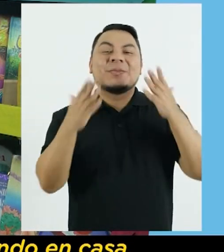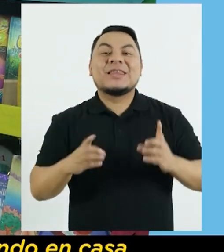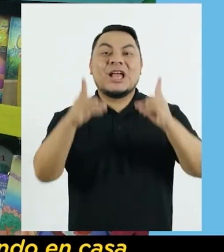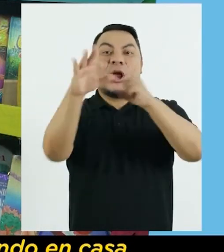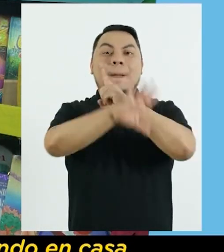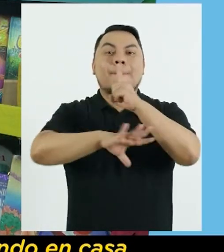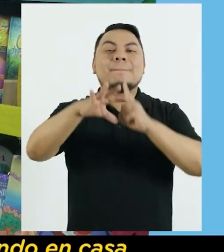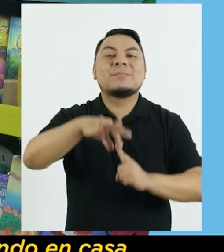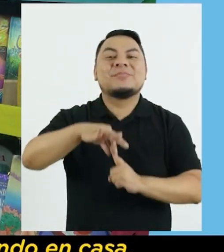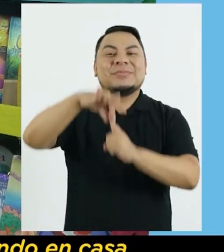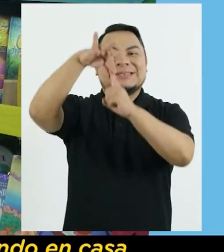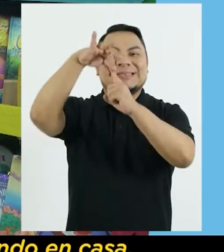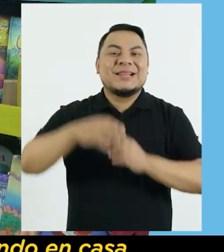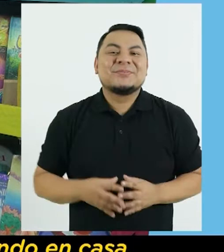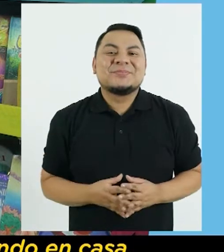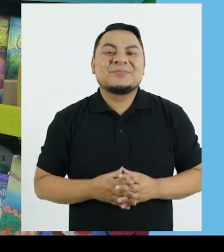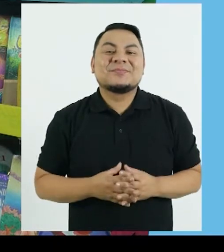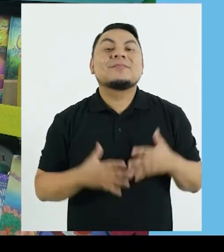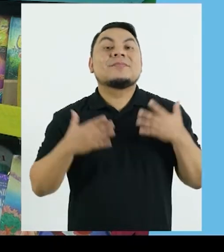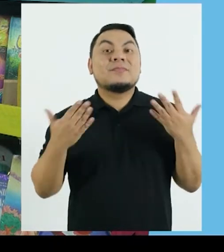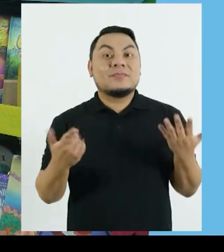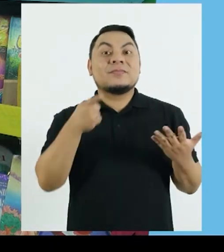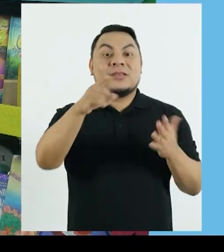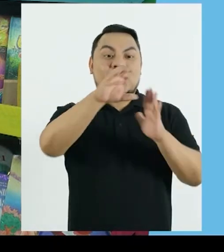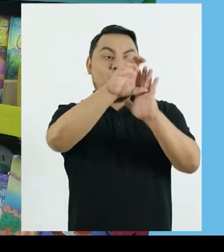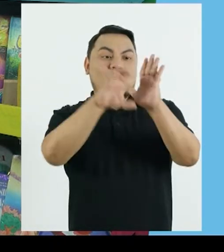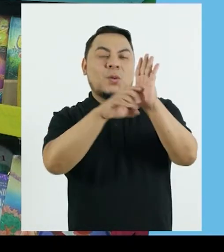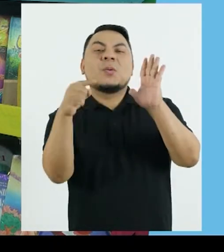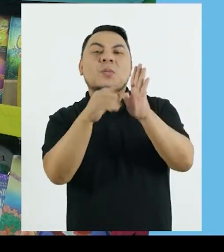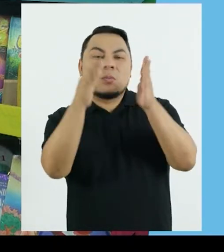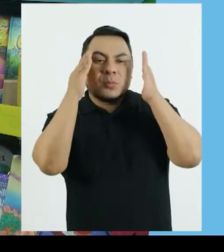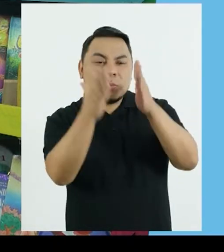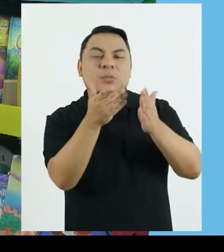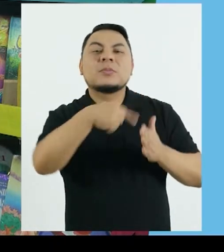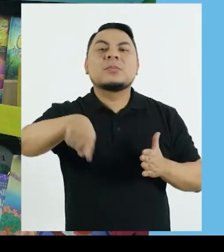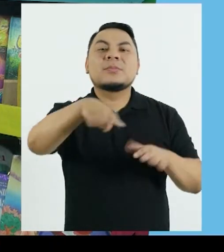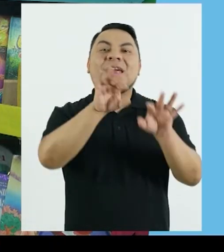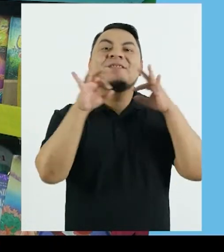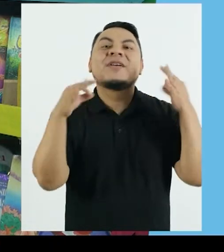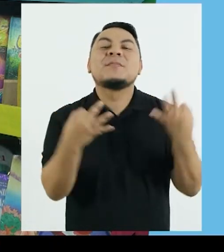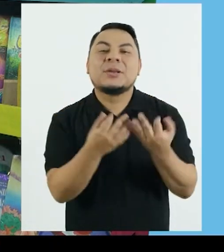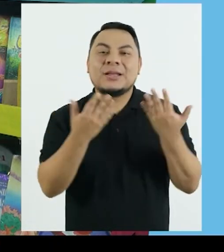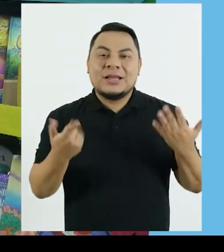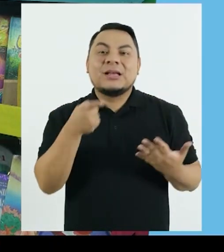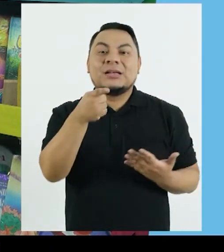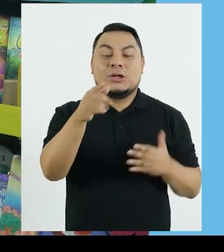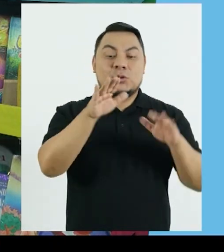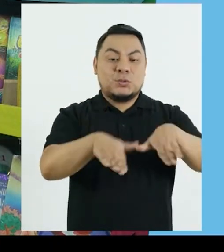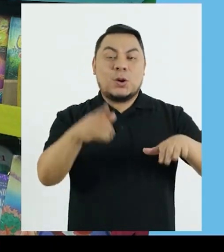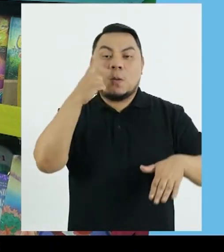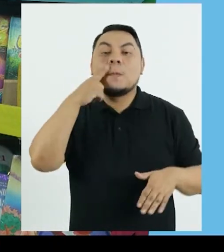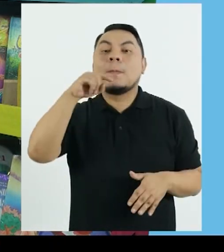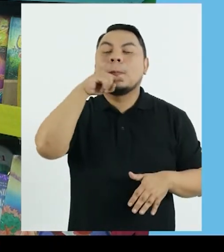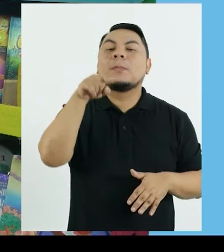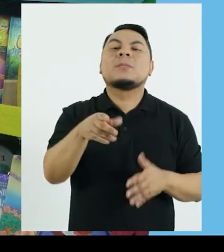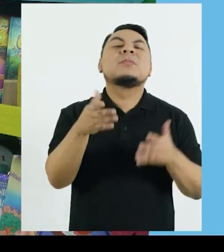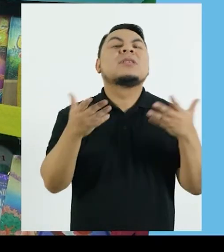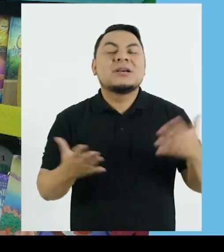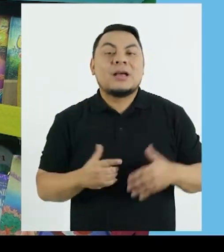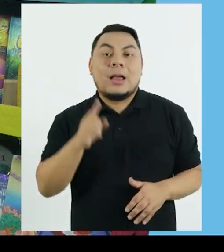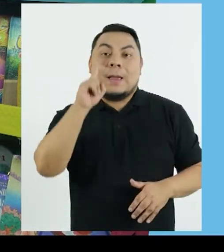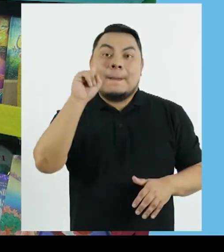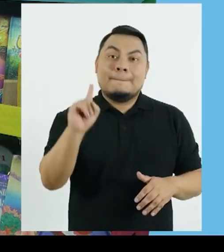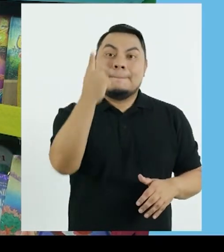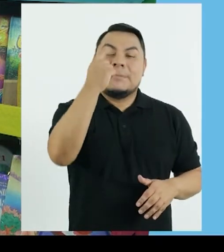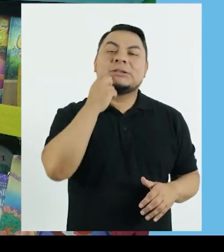de regreso en Aprendo en Casa Educación Básica Especial Capítulo dedicado a las familias